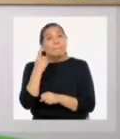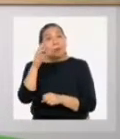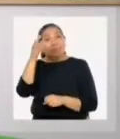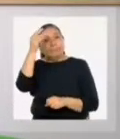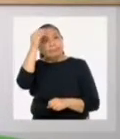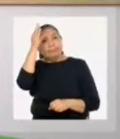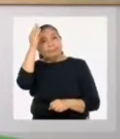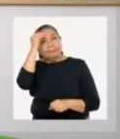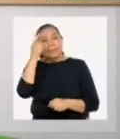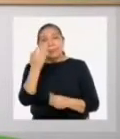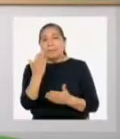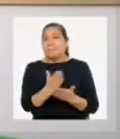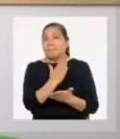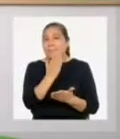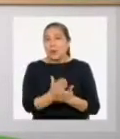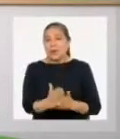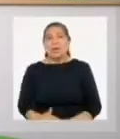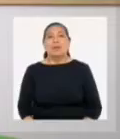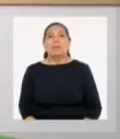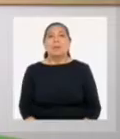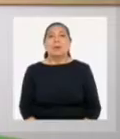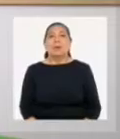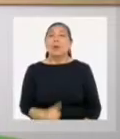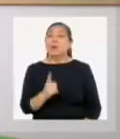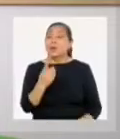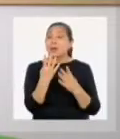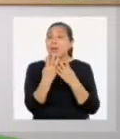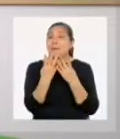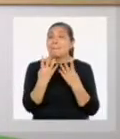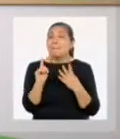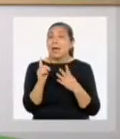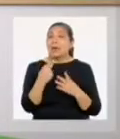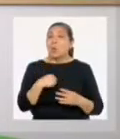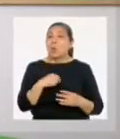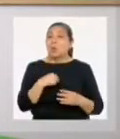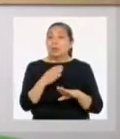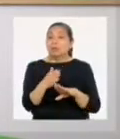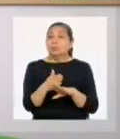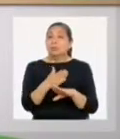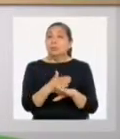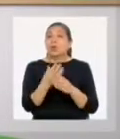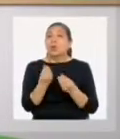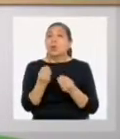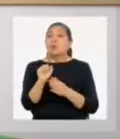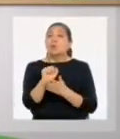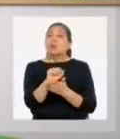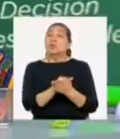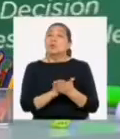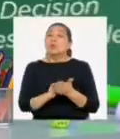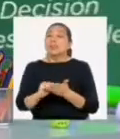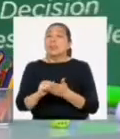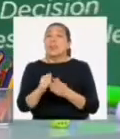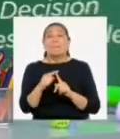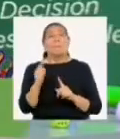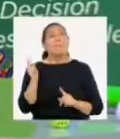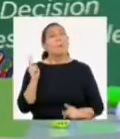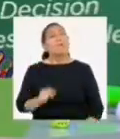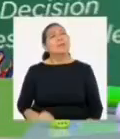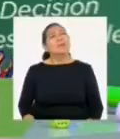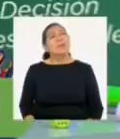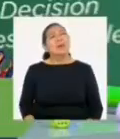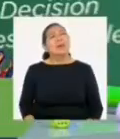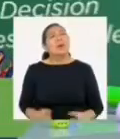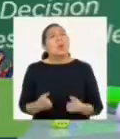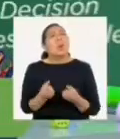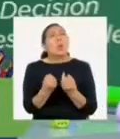acerca de esta problemática, pues es una de las barreras para nuestro desarrollo como sociedad. Profesora,